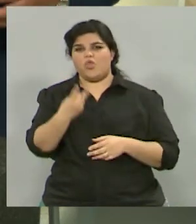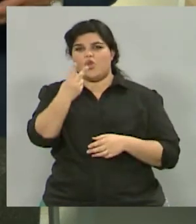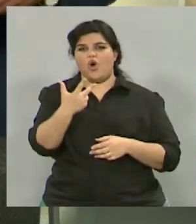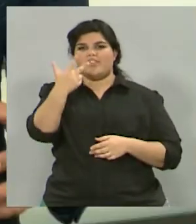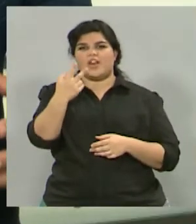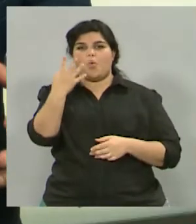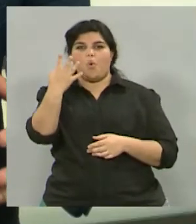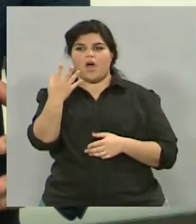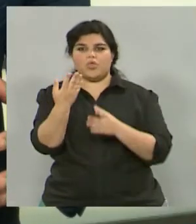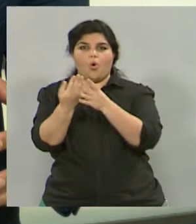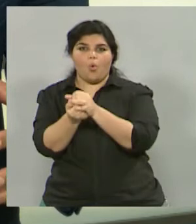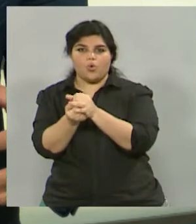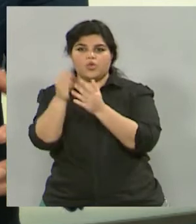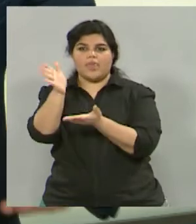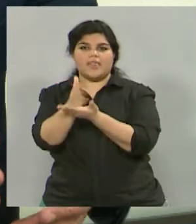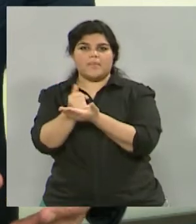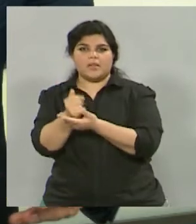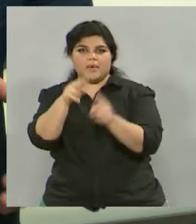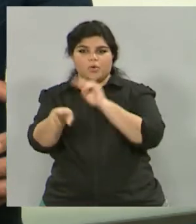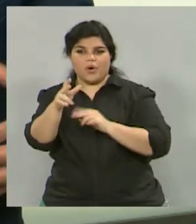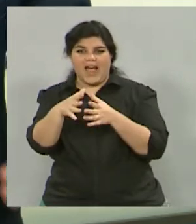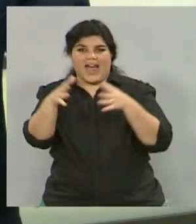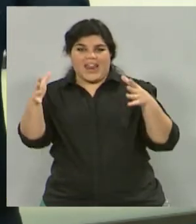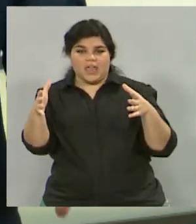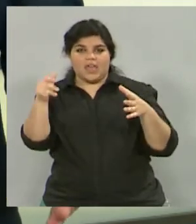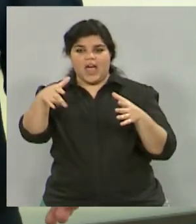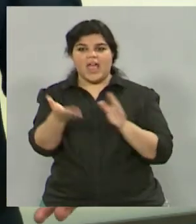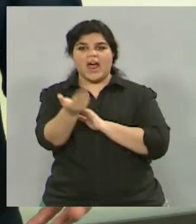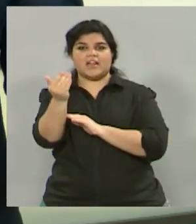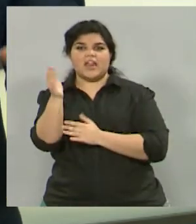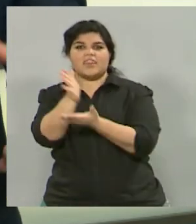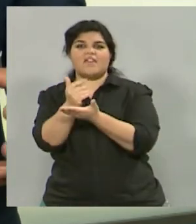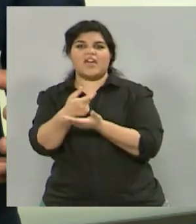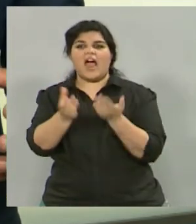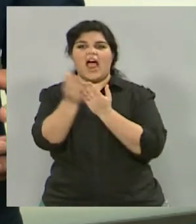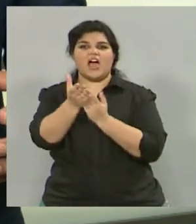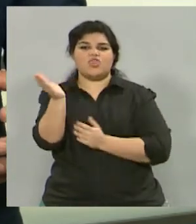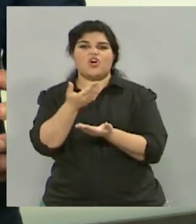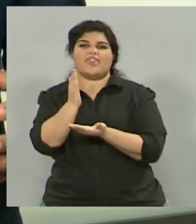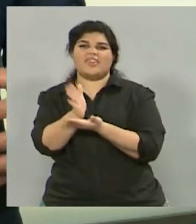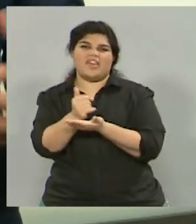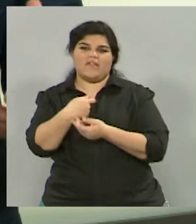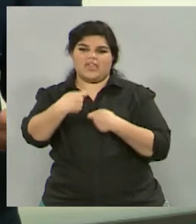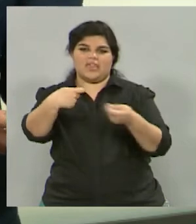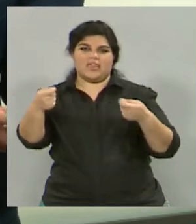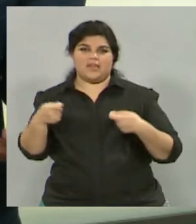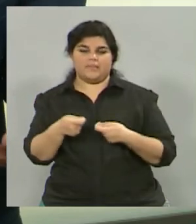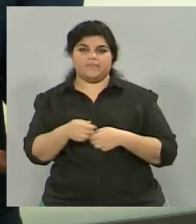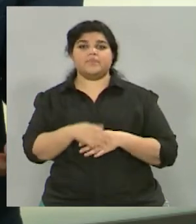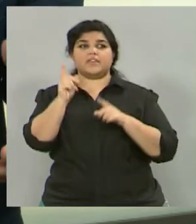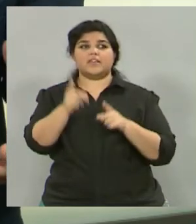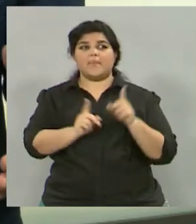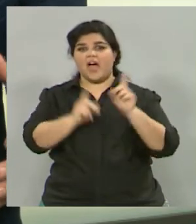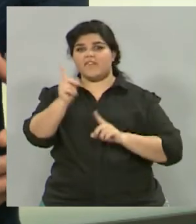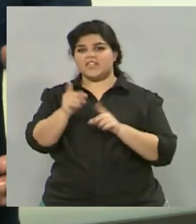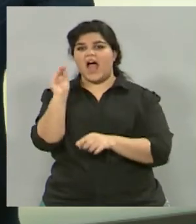tres o cuatro estudiantes, buscar un departamento un poquito más amplio, alquilar, dividir los gastos y también muchas veces se dividen los gastos de alimentos,